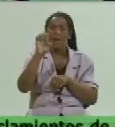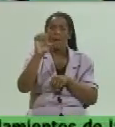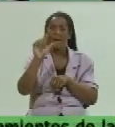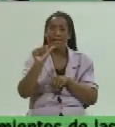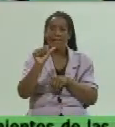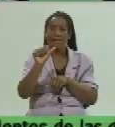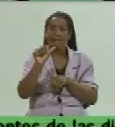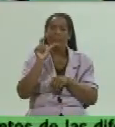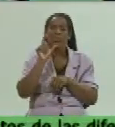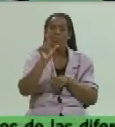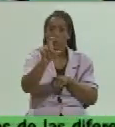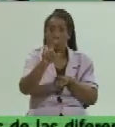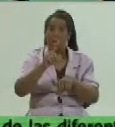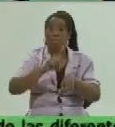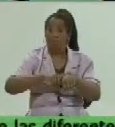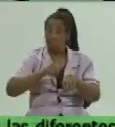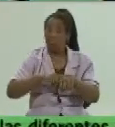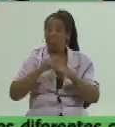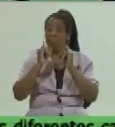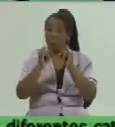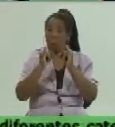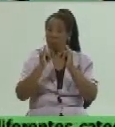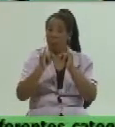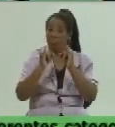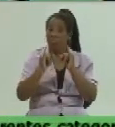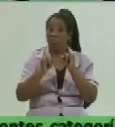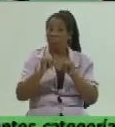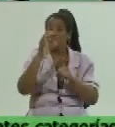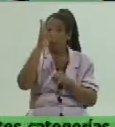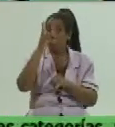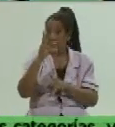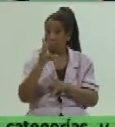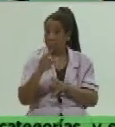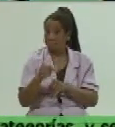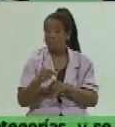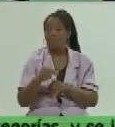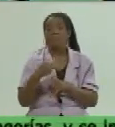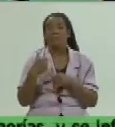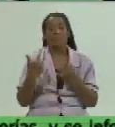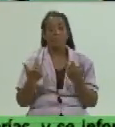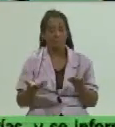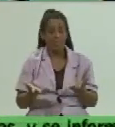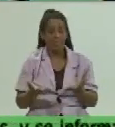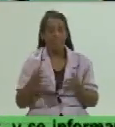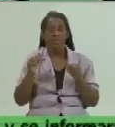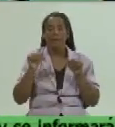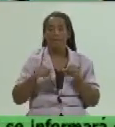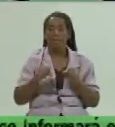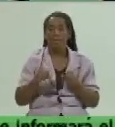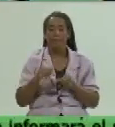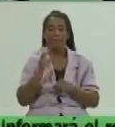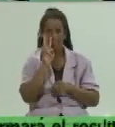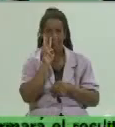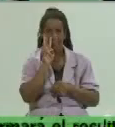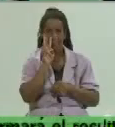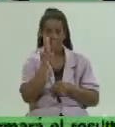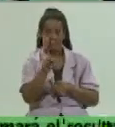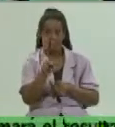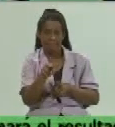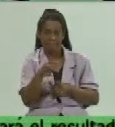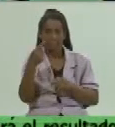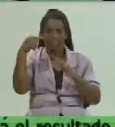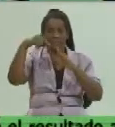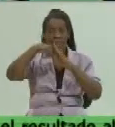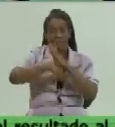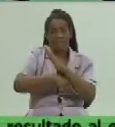últimos tiempos. Y por ello, a partir incluso de los propios resultados, los pronósticos, estamos dirigiendo, profundizar en el